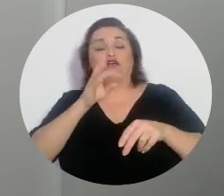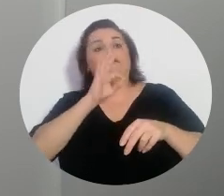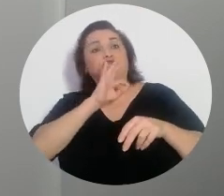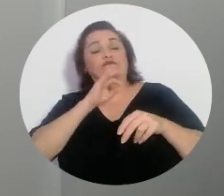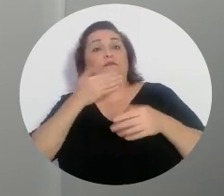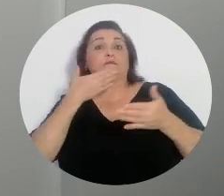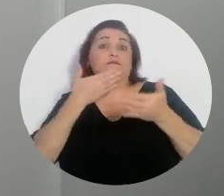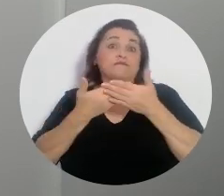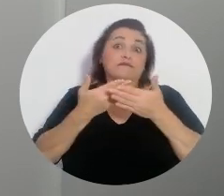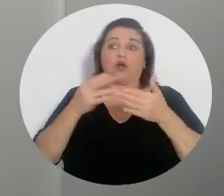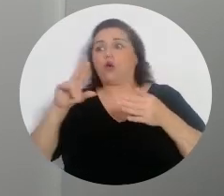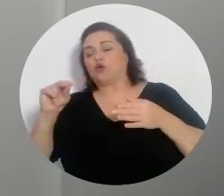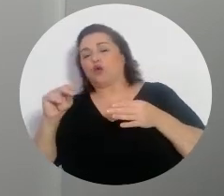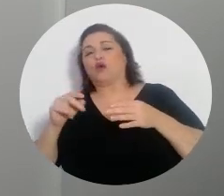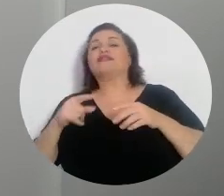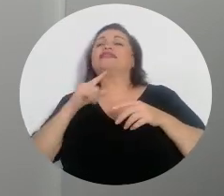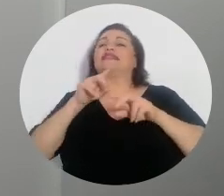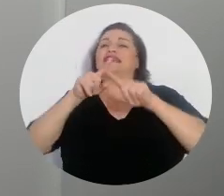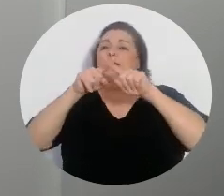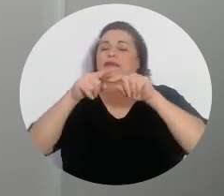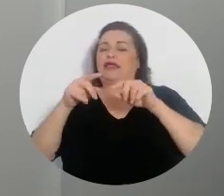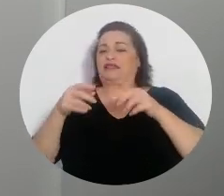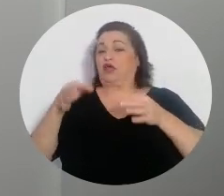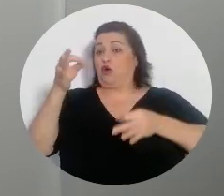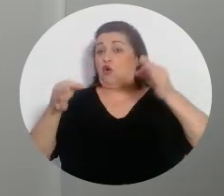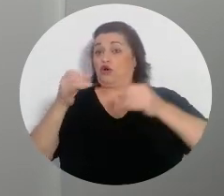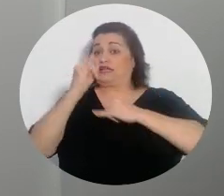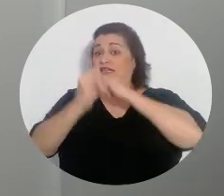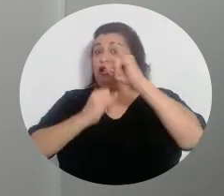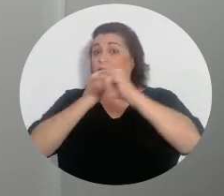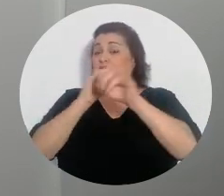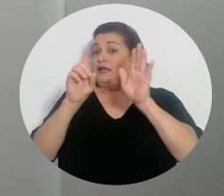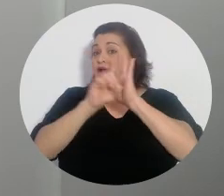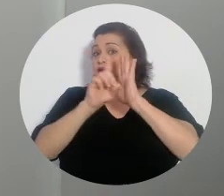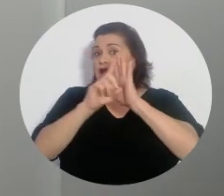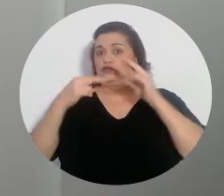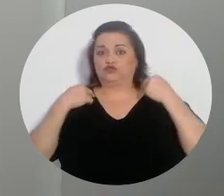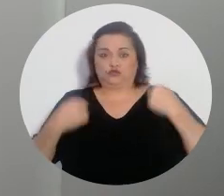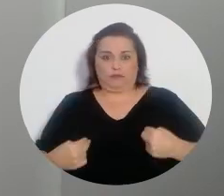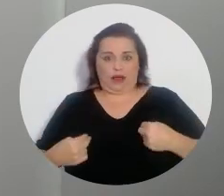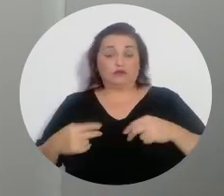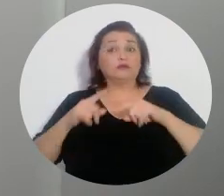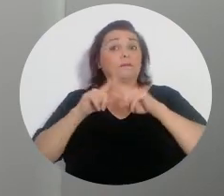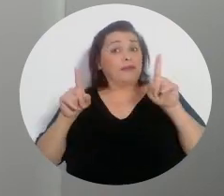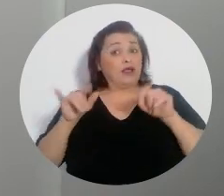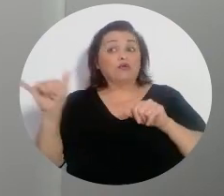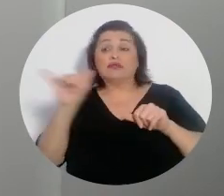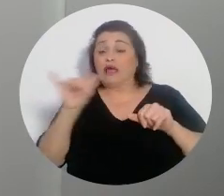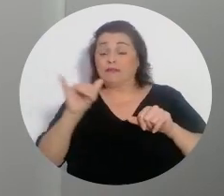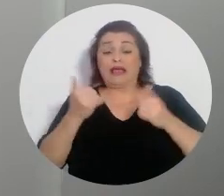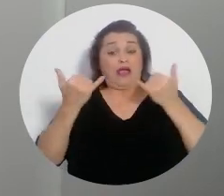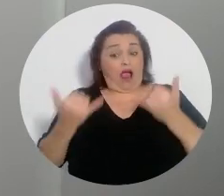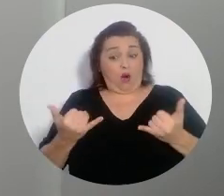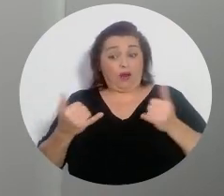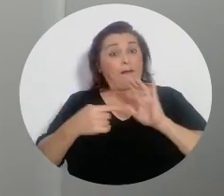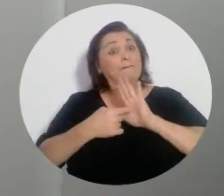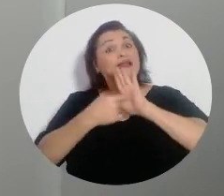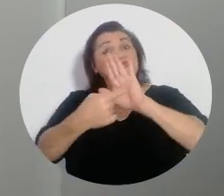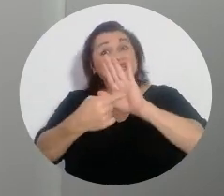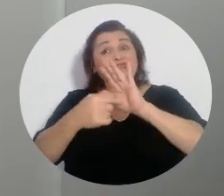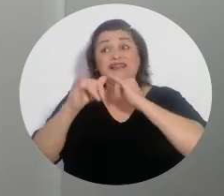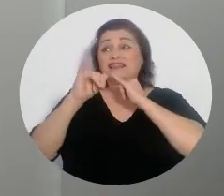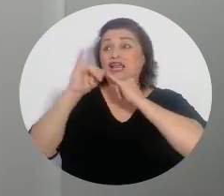según lo establecido la Corte Interamericana de Derechos Humanos. Sin embargo, puede darse el caso ahora de que tanto al